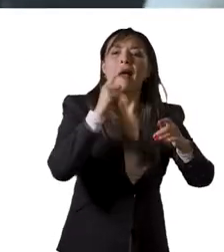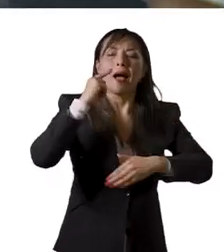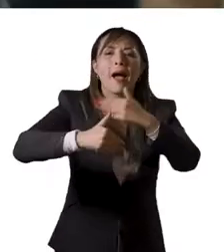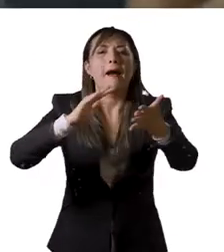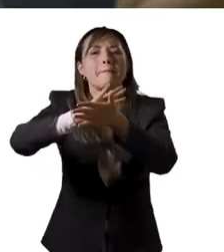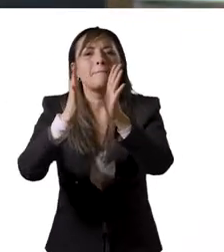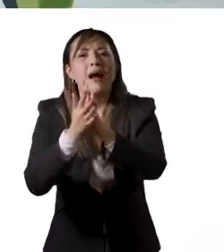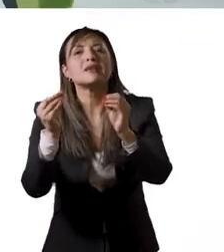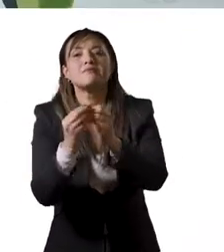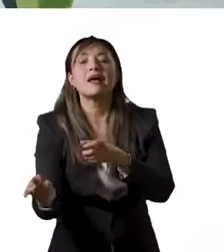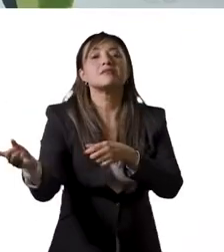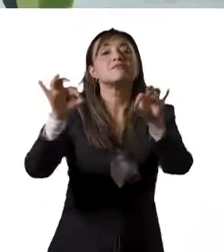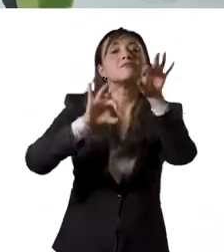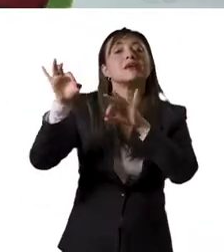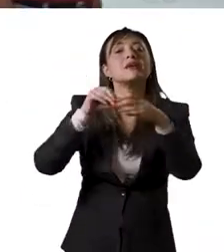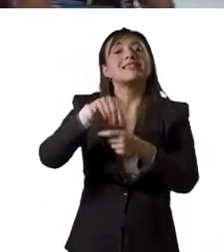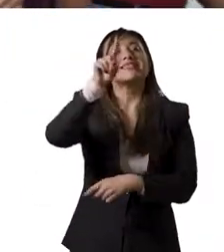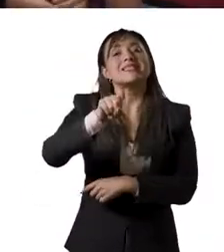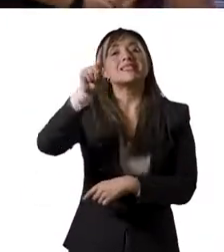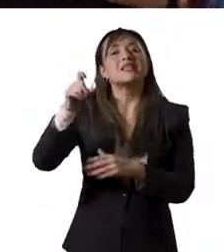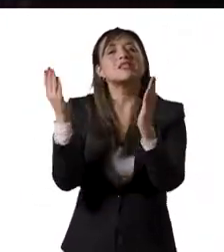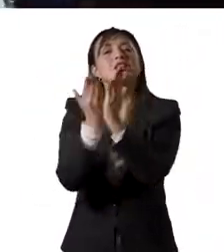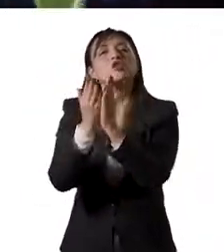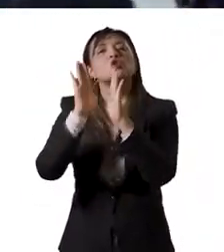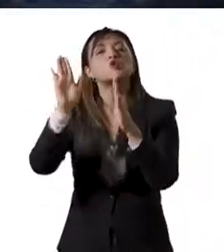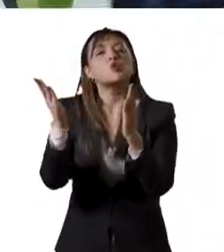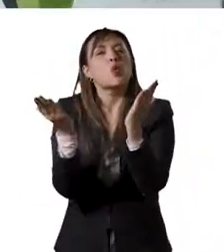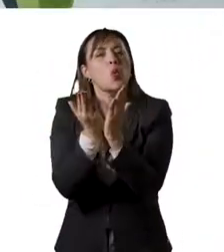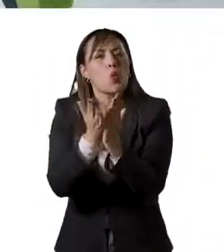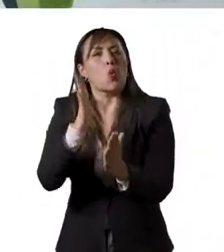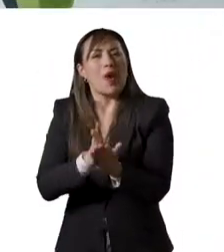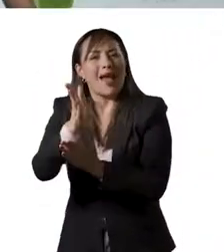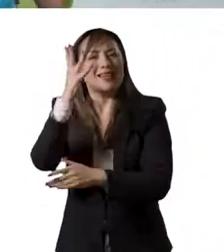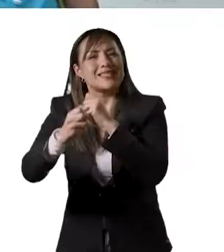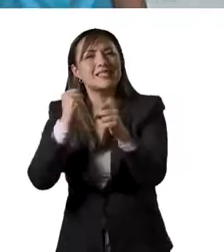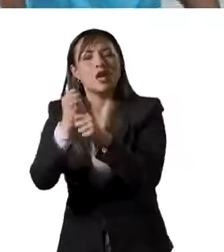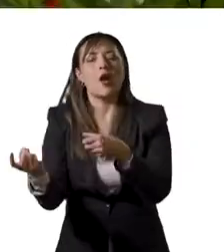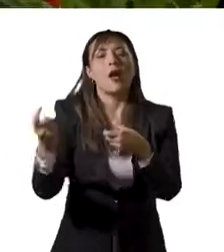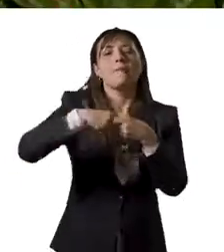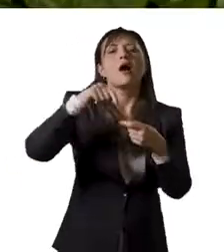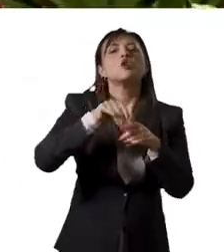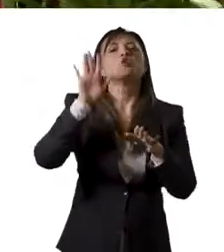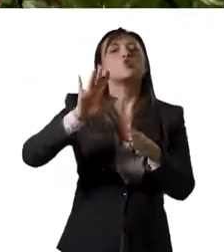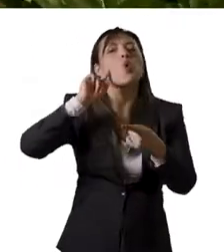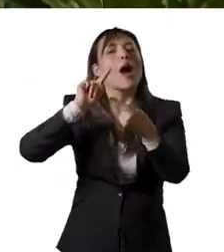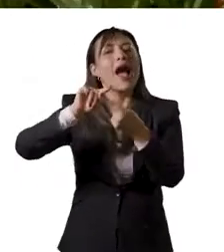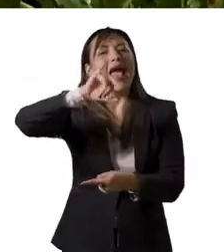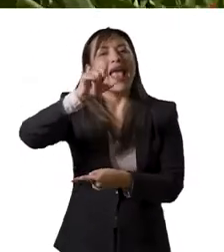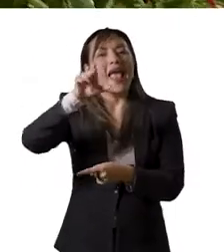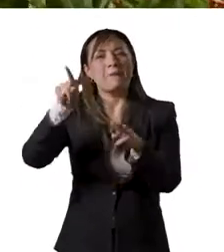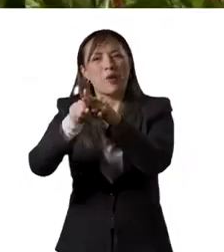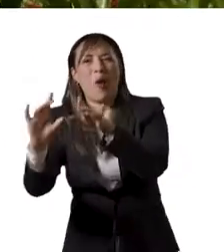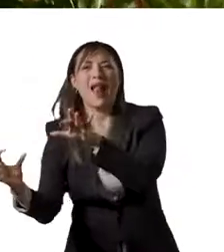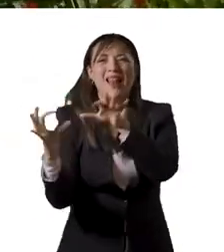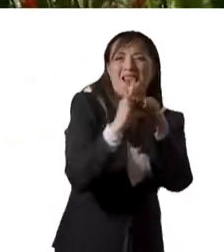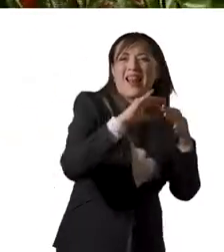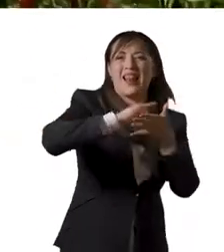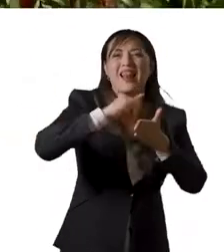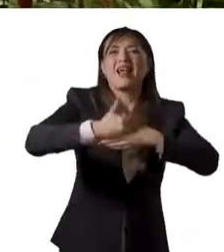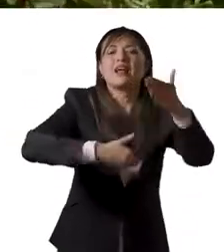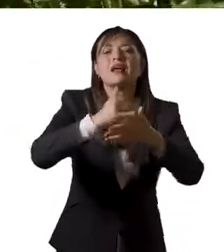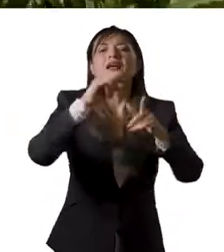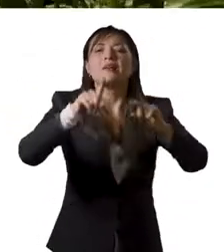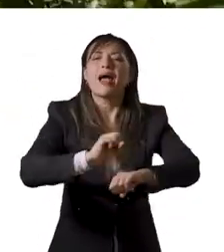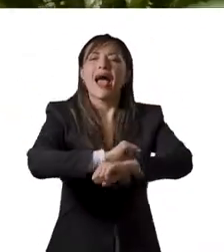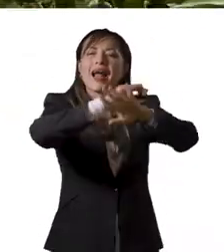transicional, y se vincularon 66 estudiantes de pregrado como practicantes en la Jurisdicción Especial para la Paz, la